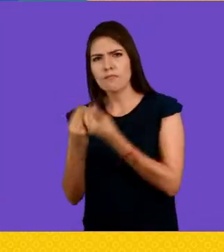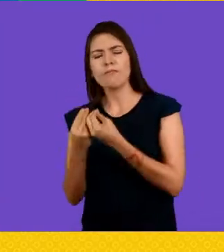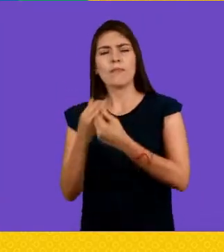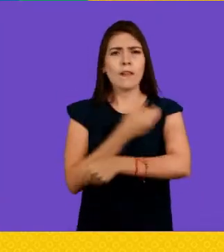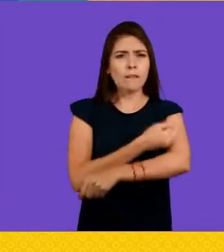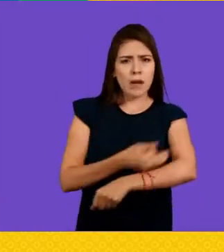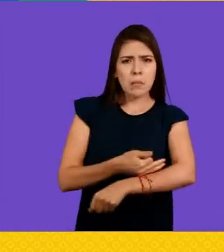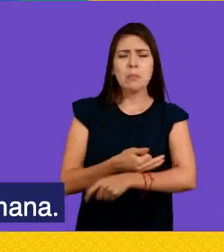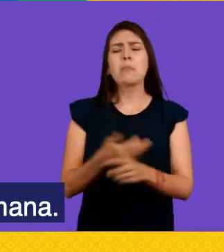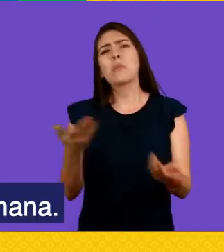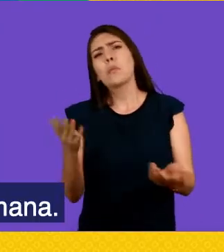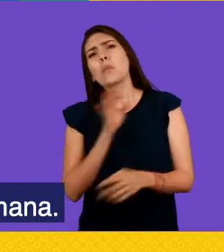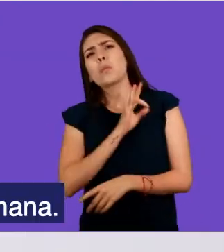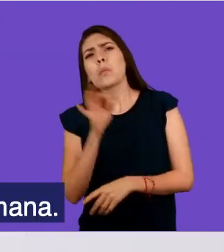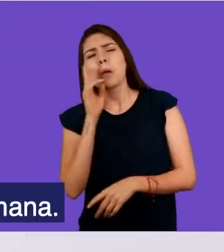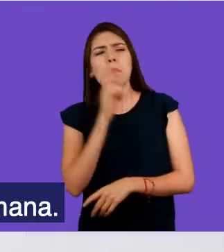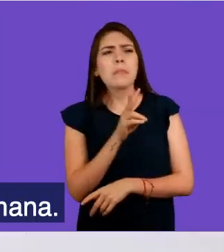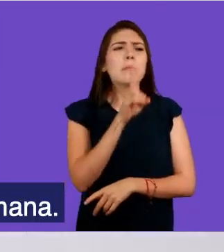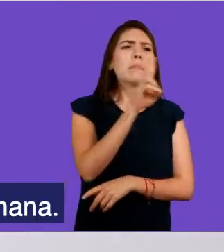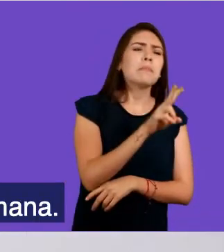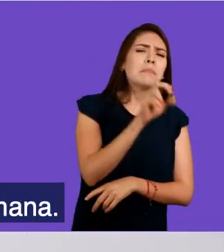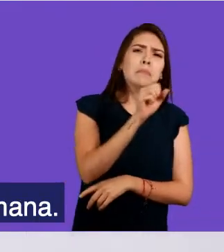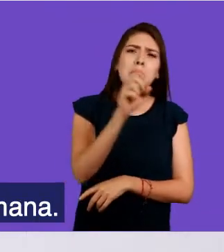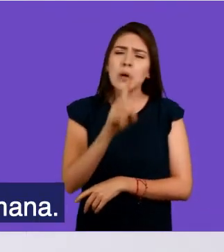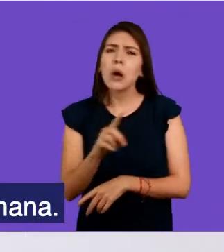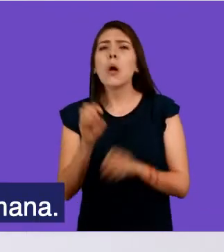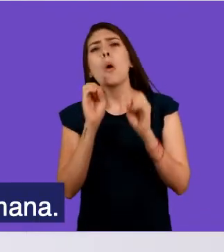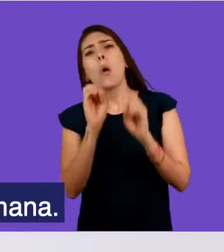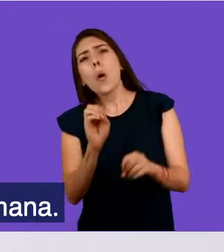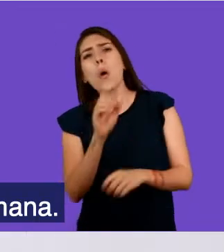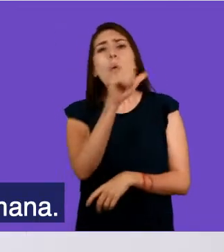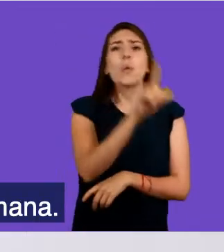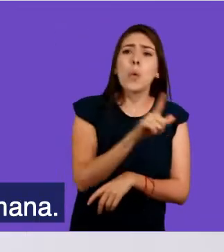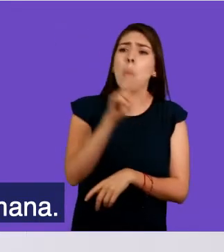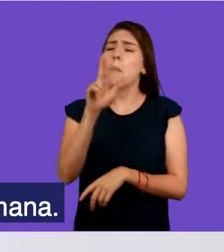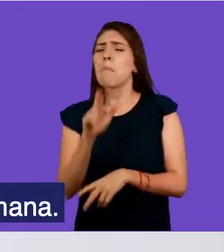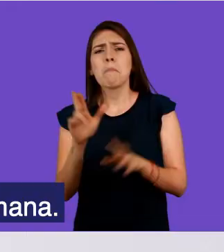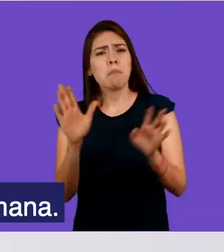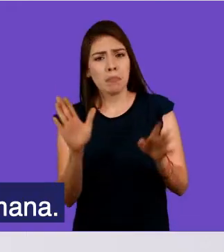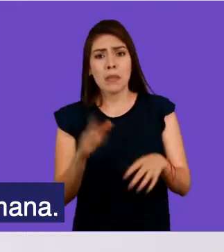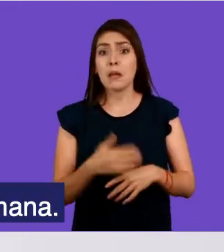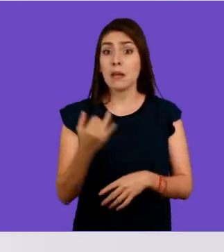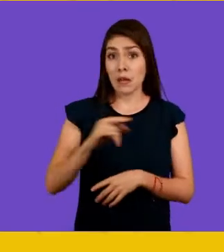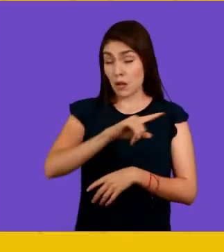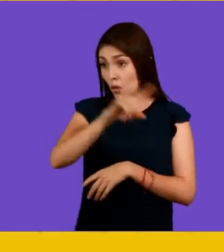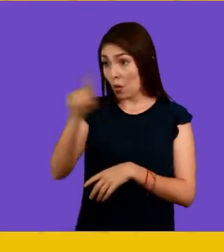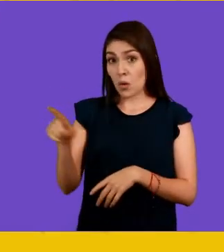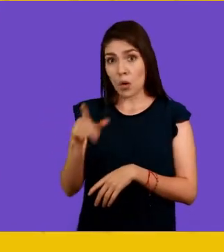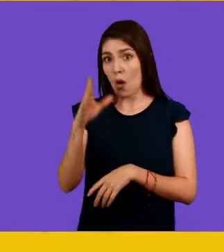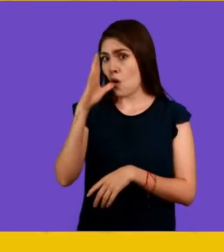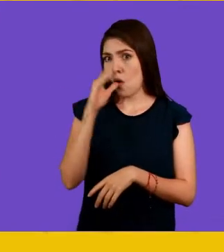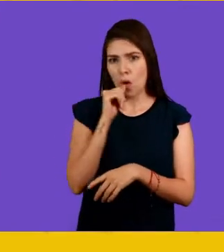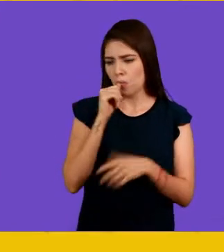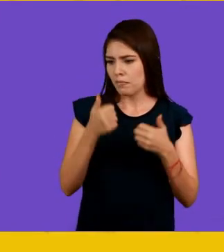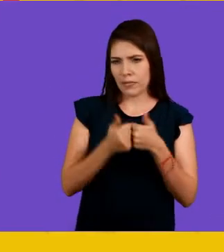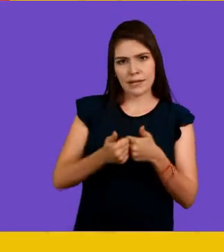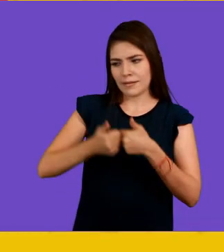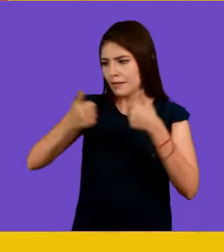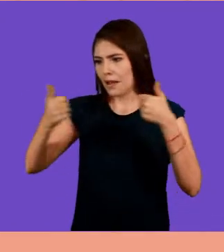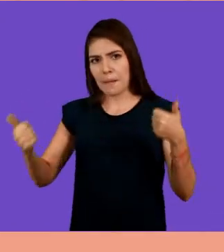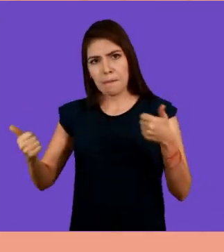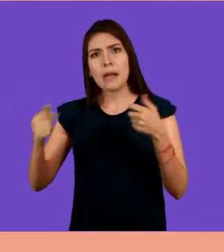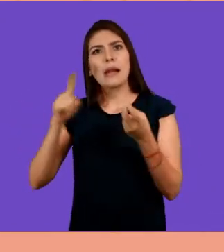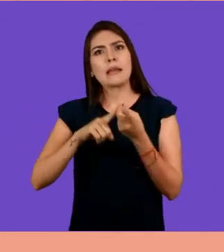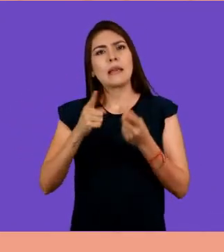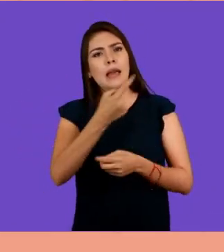de manera regular, ya sea que los visitemos los fines de semana o ciertos días entre semana. Y nadie puede